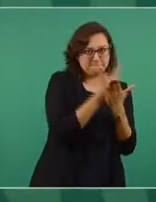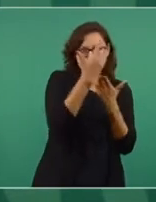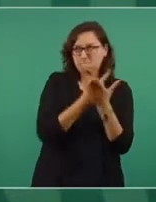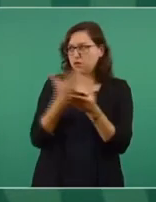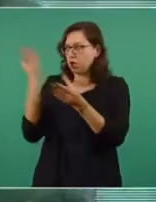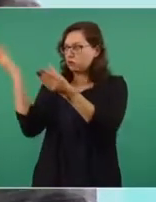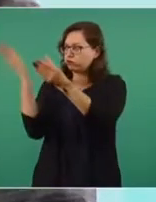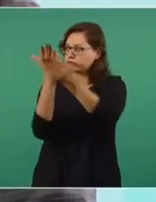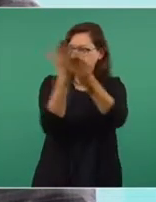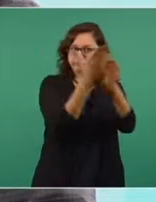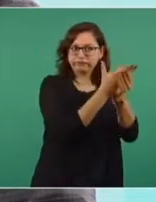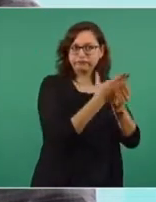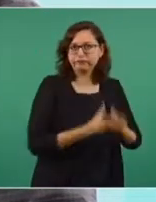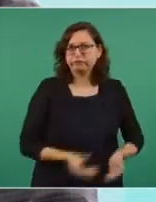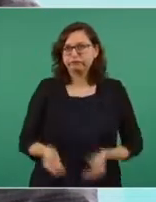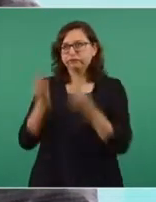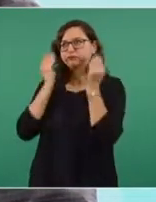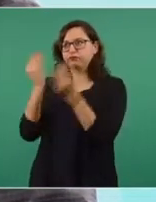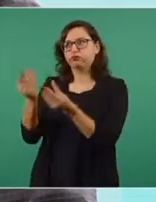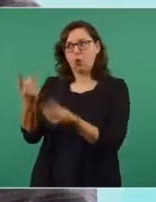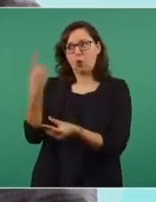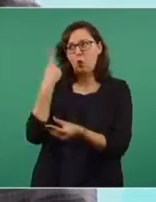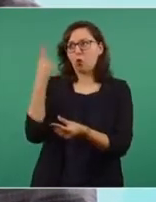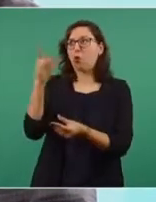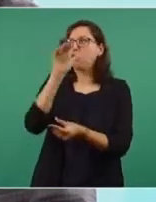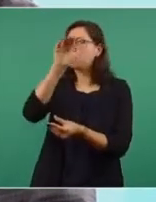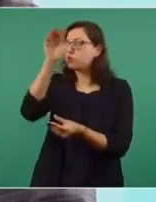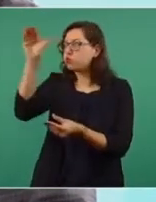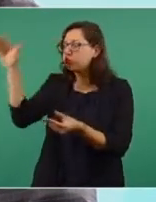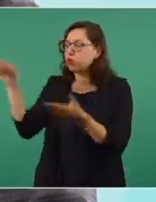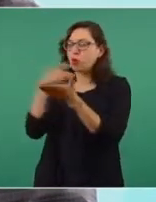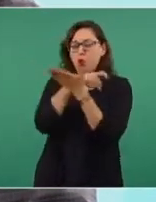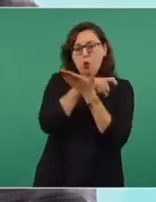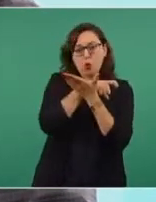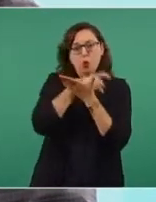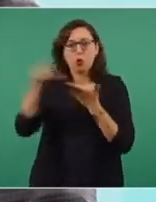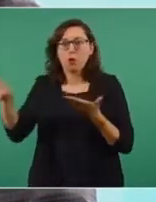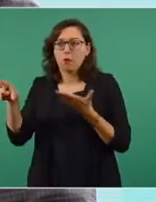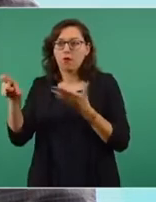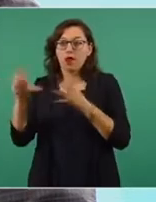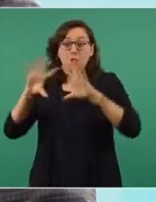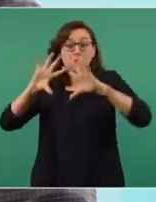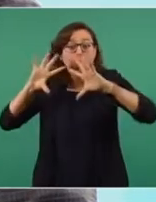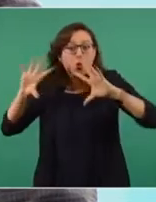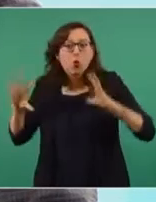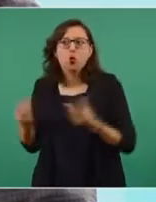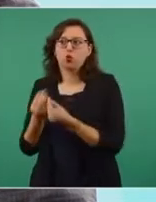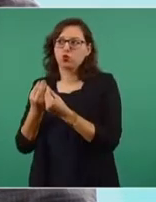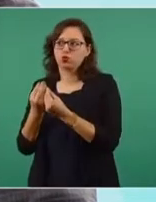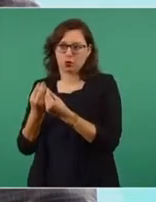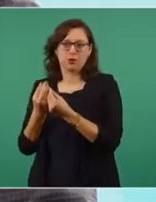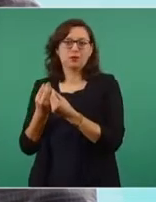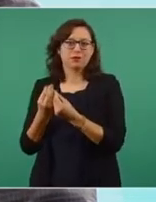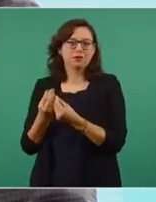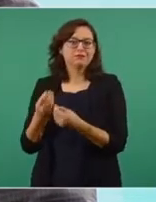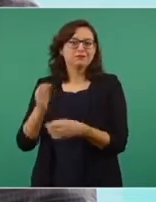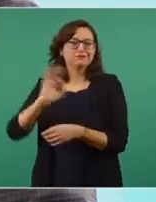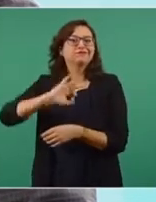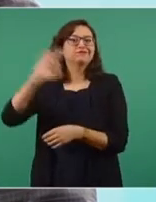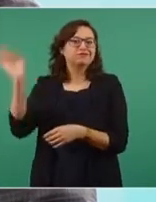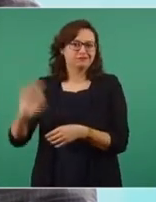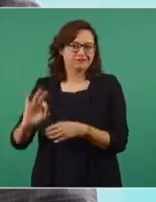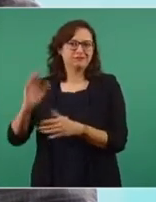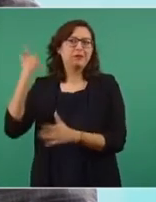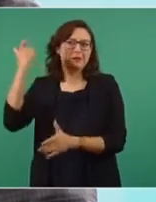instituciones y una sola política de contrataciones públicas para lograr mejores condiciones de precio, calidad